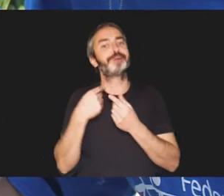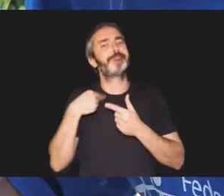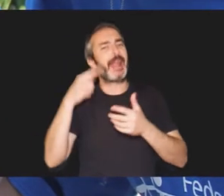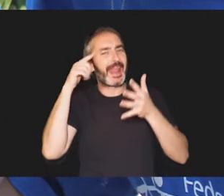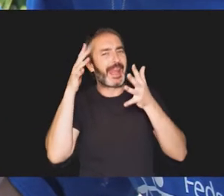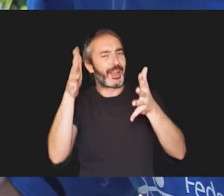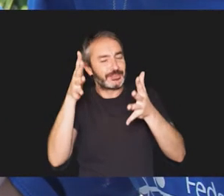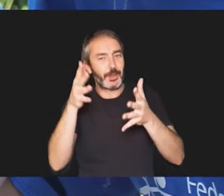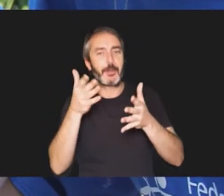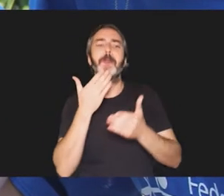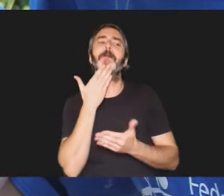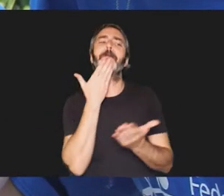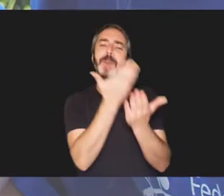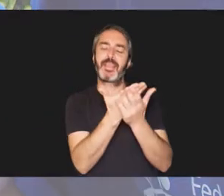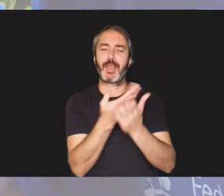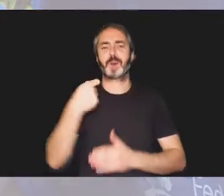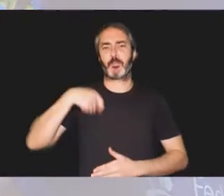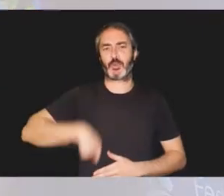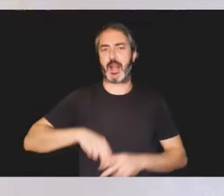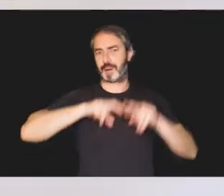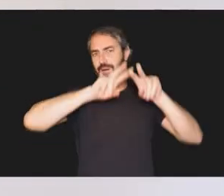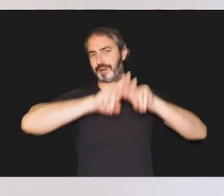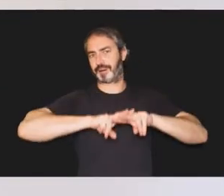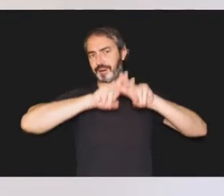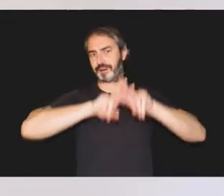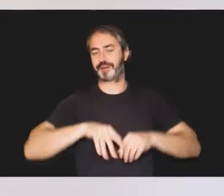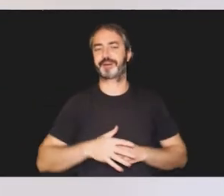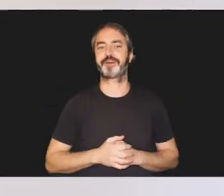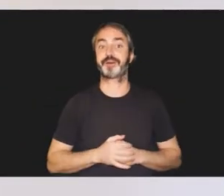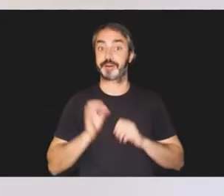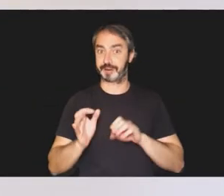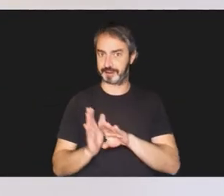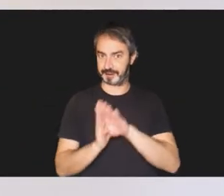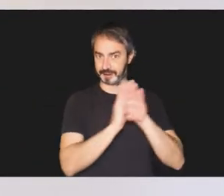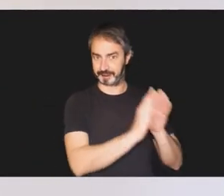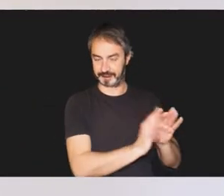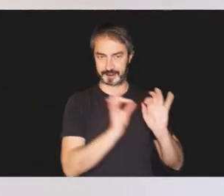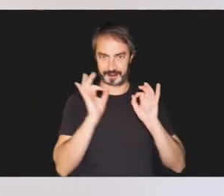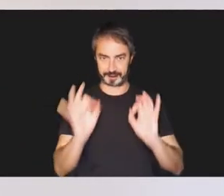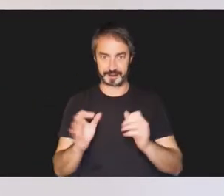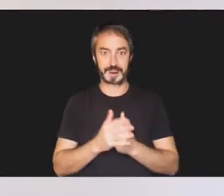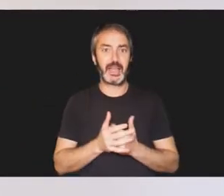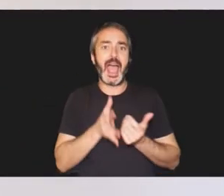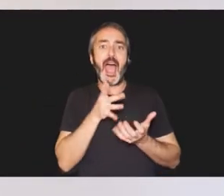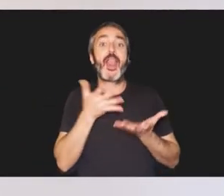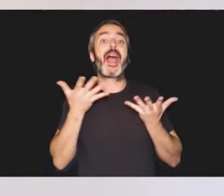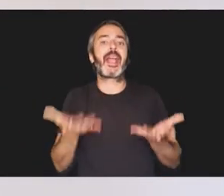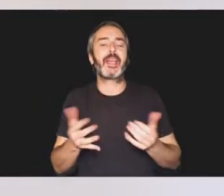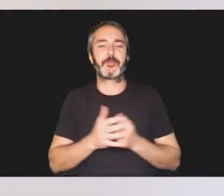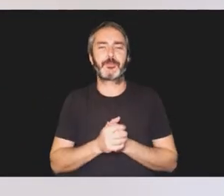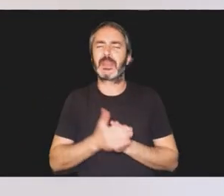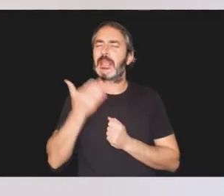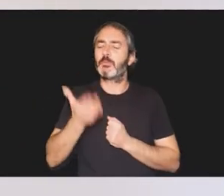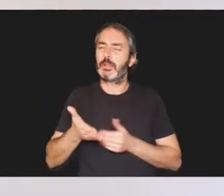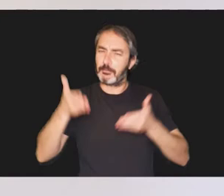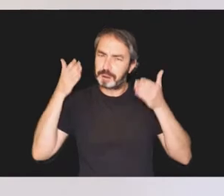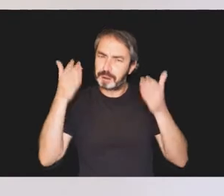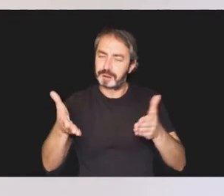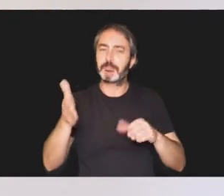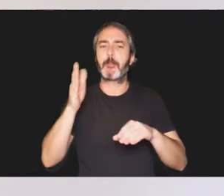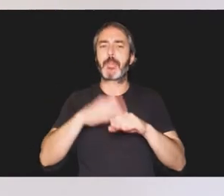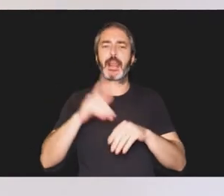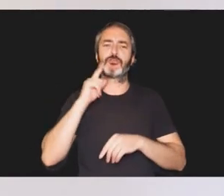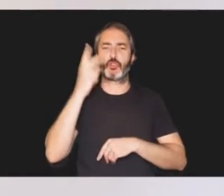recomendable pedir una valoración profesional. Bien, llegados a este punto, ¿por qué es tan importante intervenir para atender la